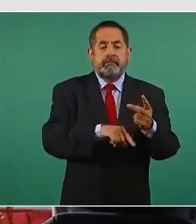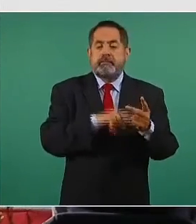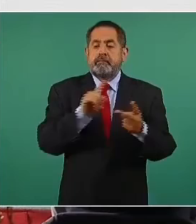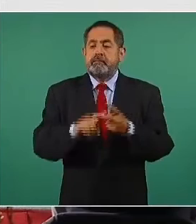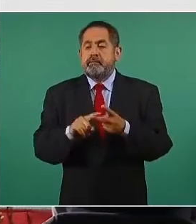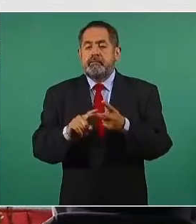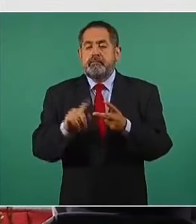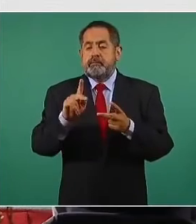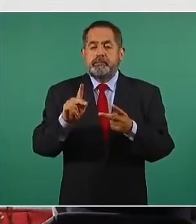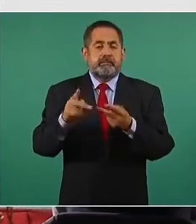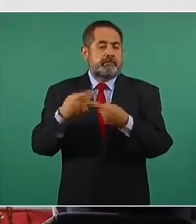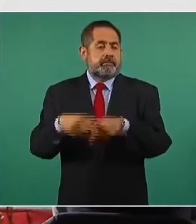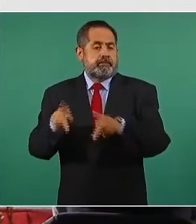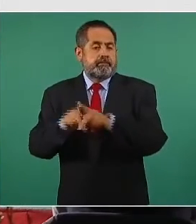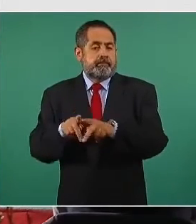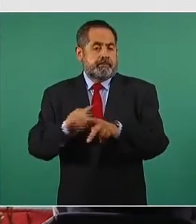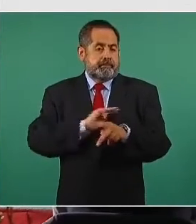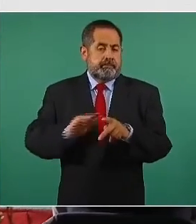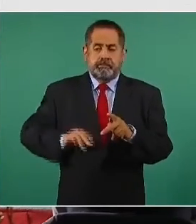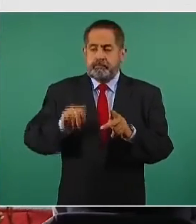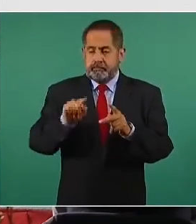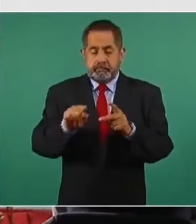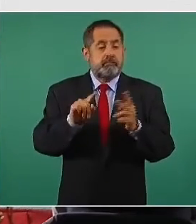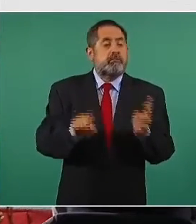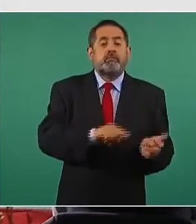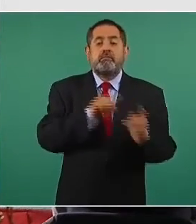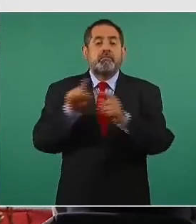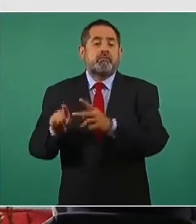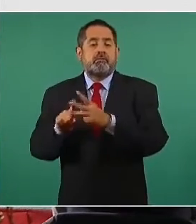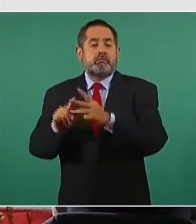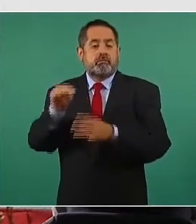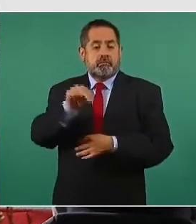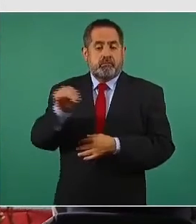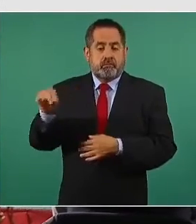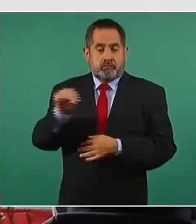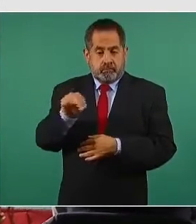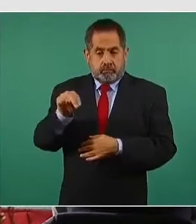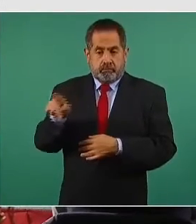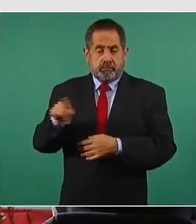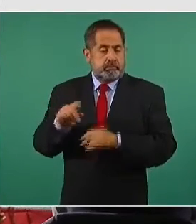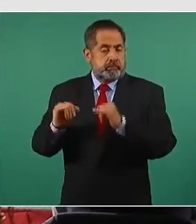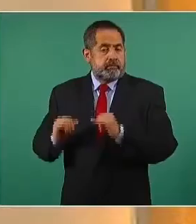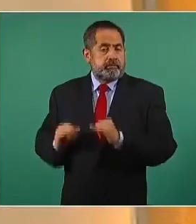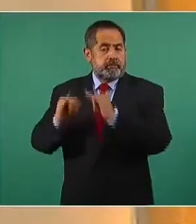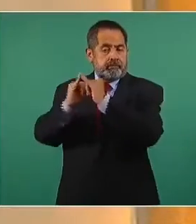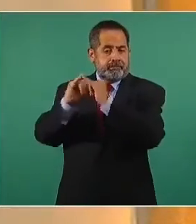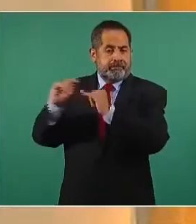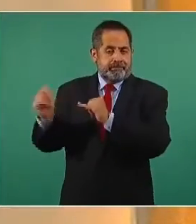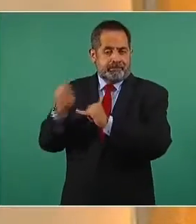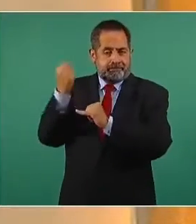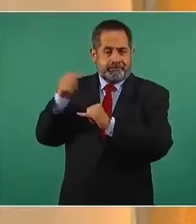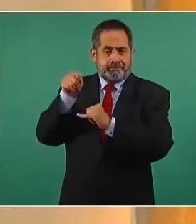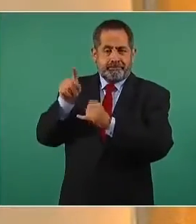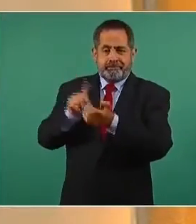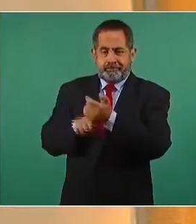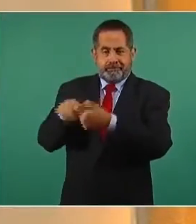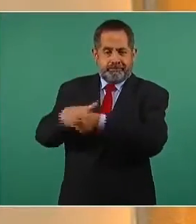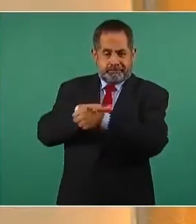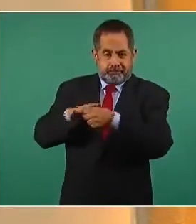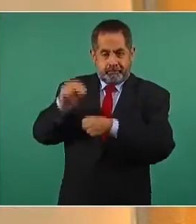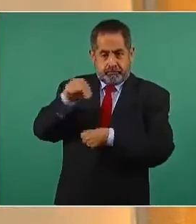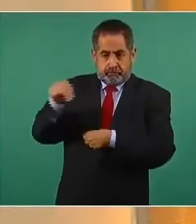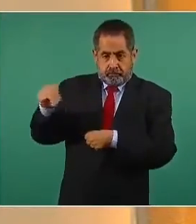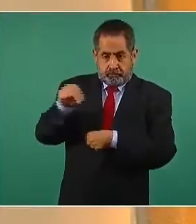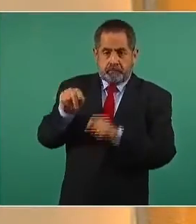Susvallo Plaza Municipal, así como en Nogales, en el Instituto Tecnológico de esa localidad.